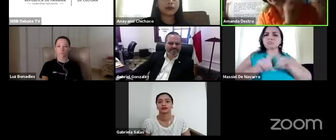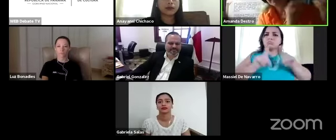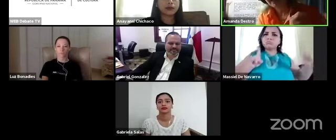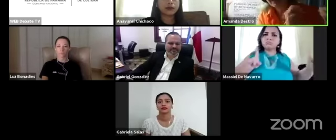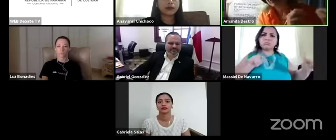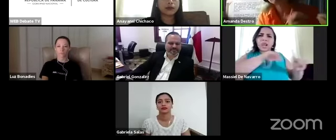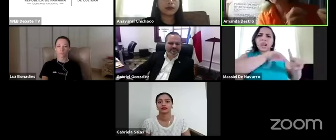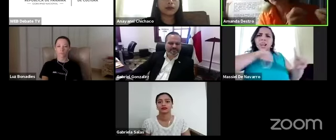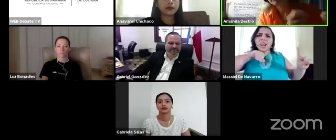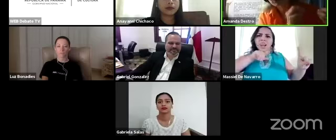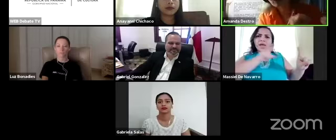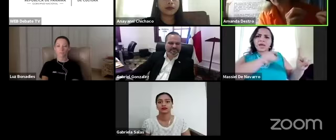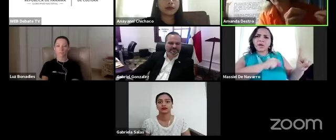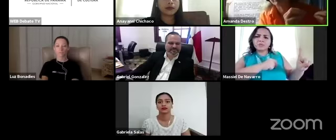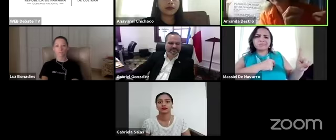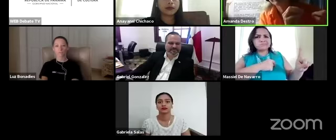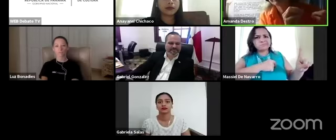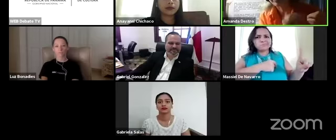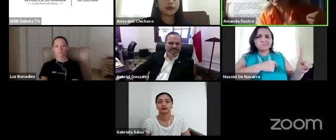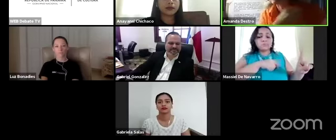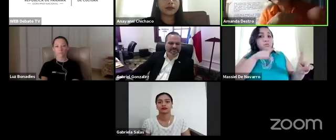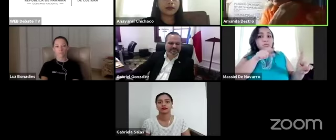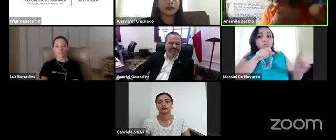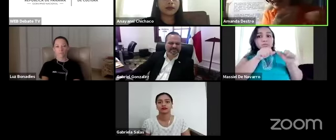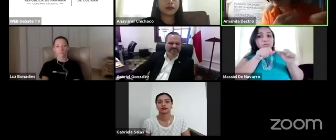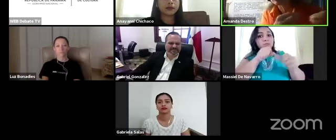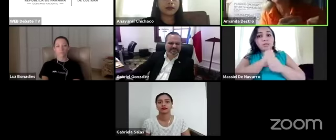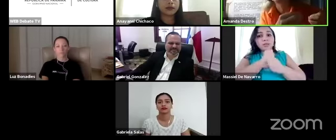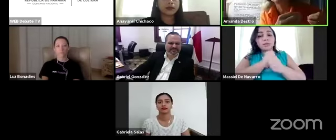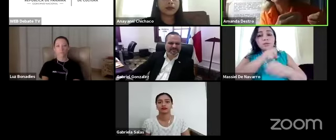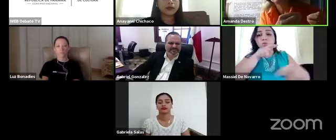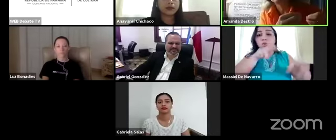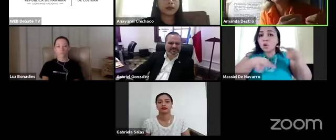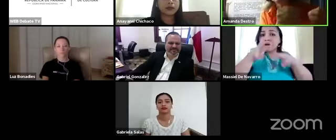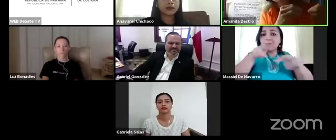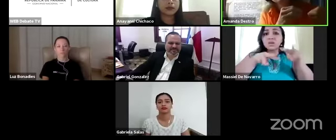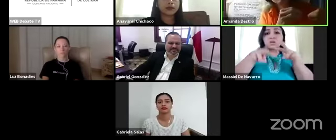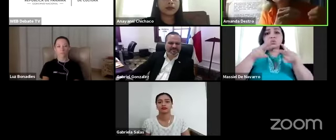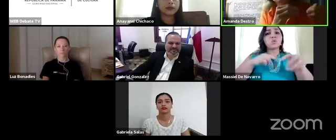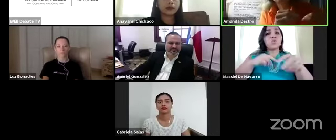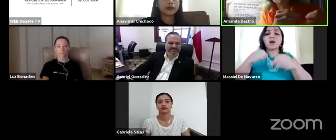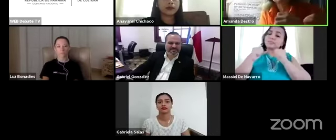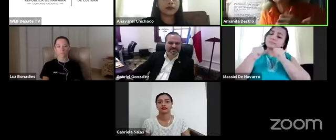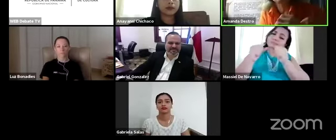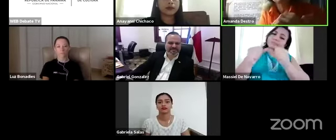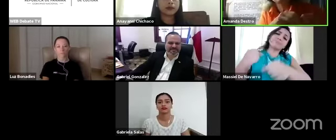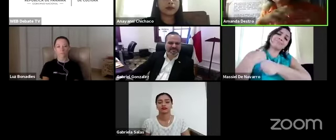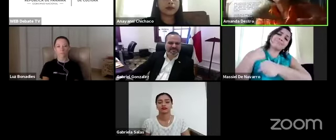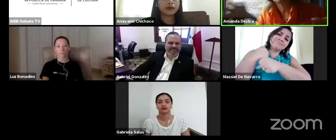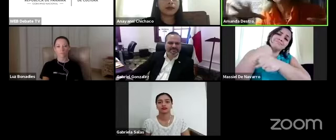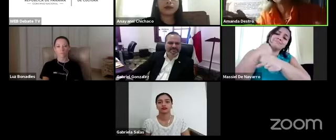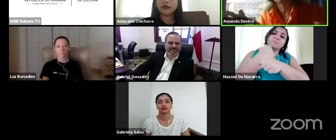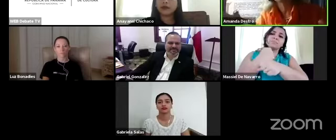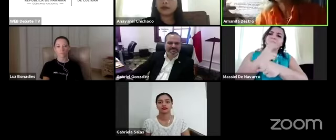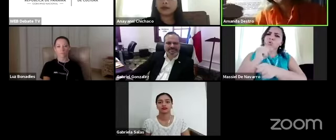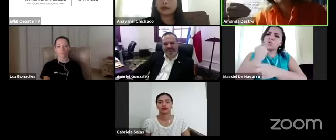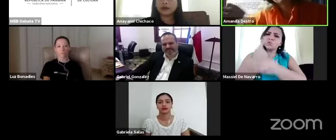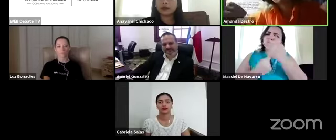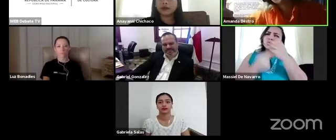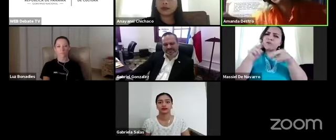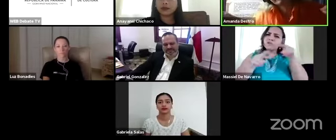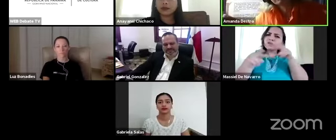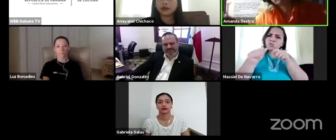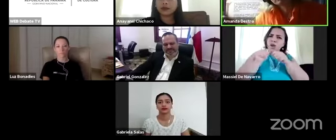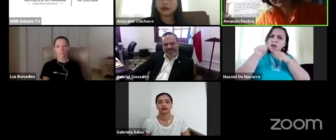que seguir trabajando con lo virtual acelerando no solo virtual para los que están lejos sino